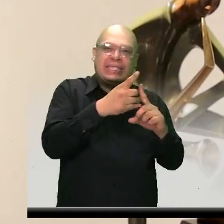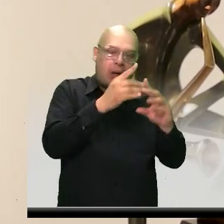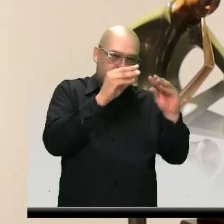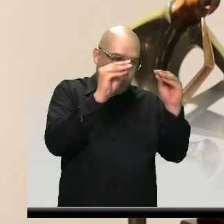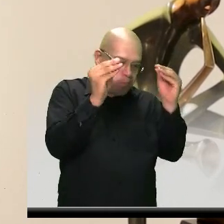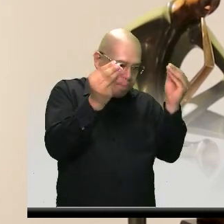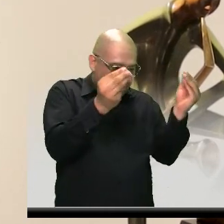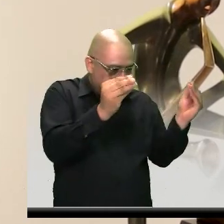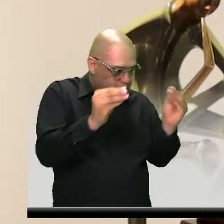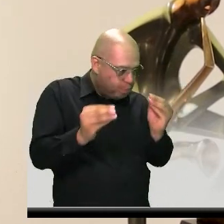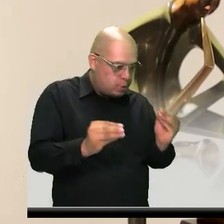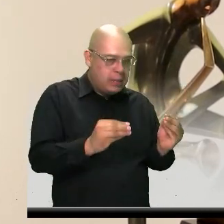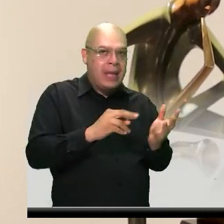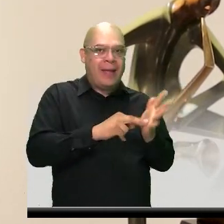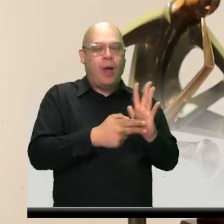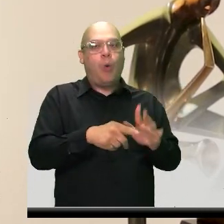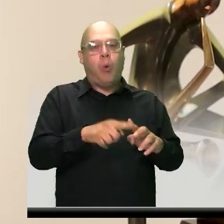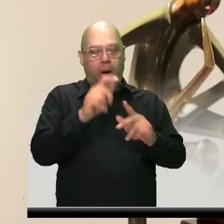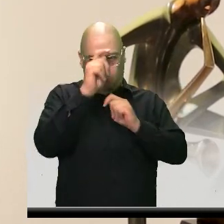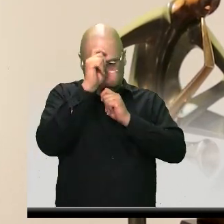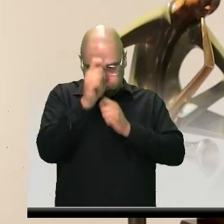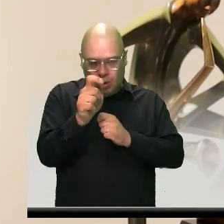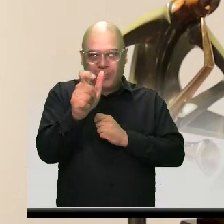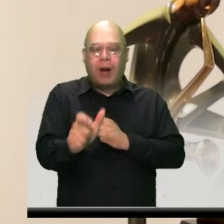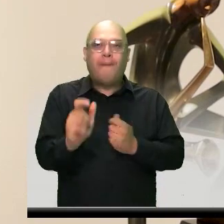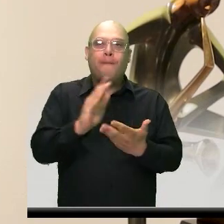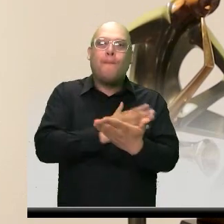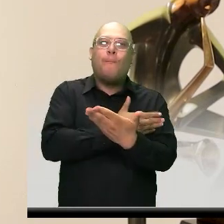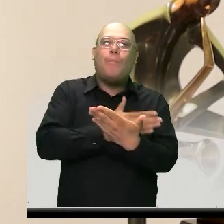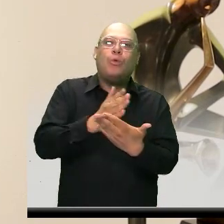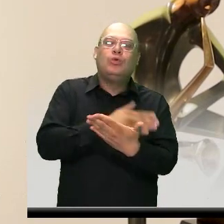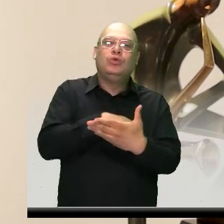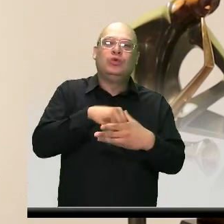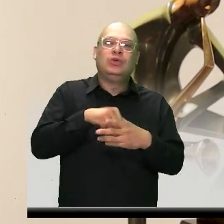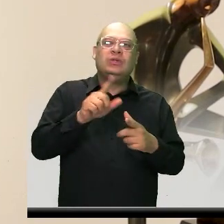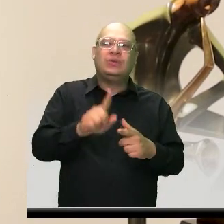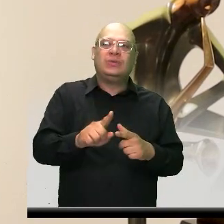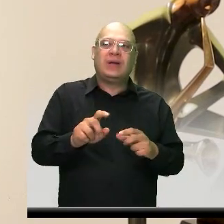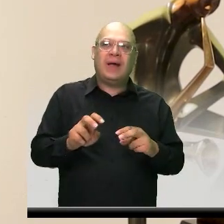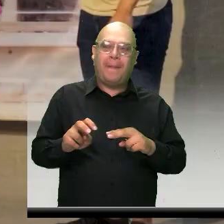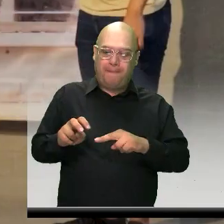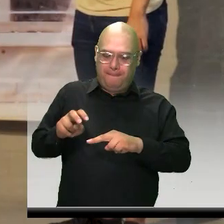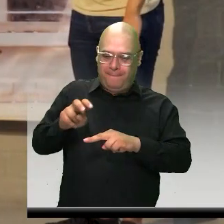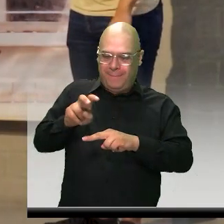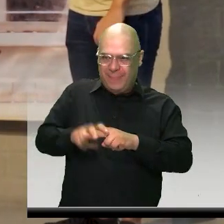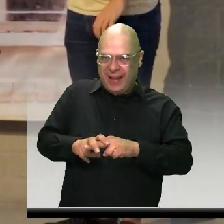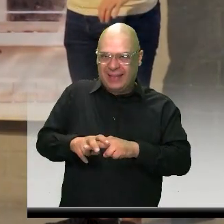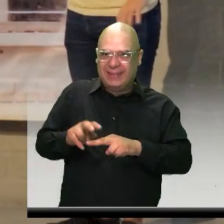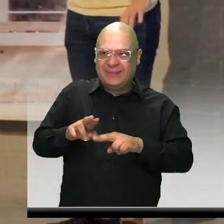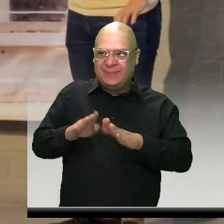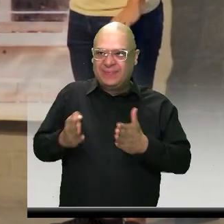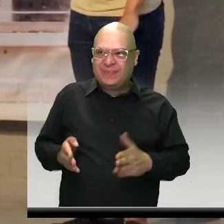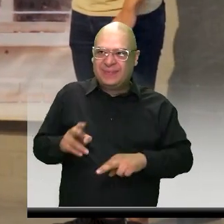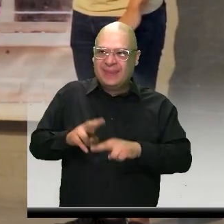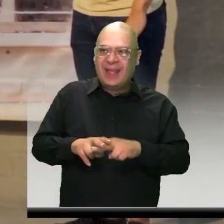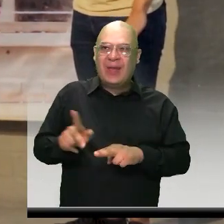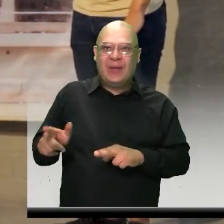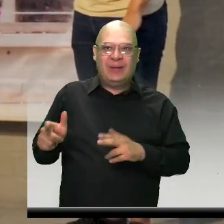le hace un homenaje a los músicos y especialmente al banquito donde por tantos años ha trabajado el maestro.